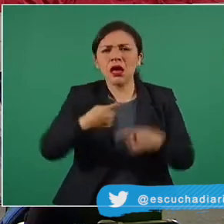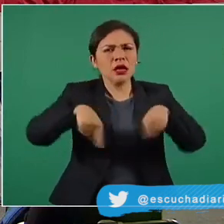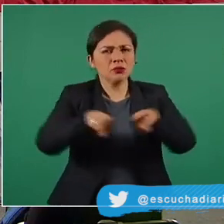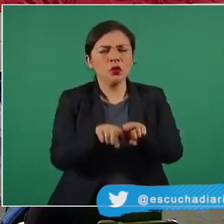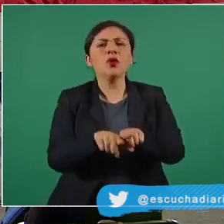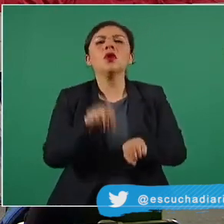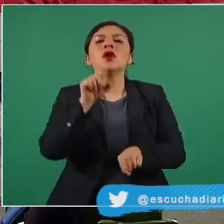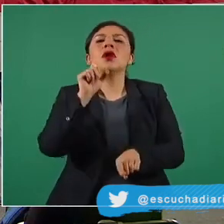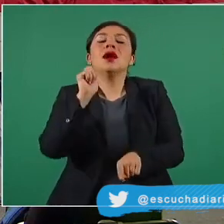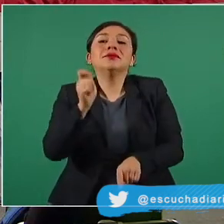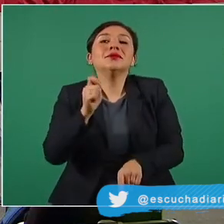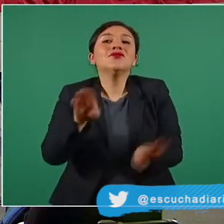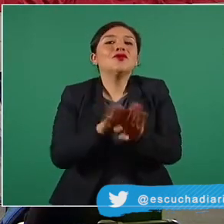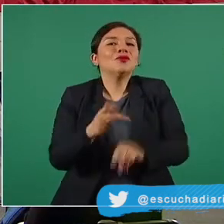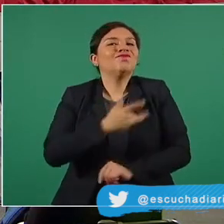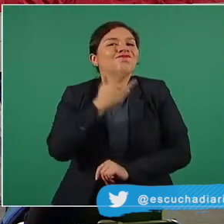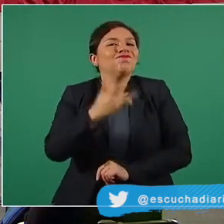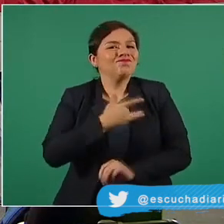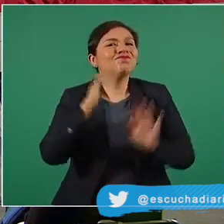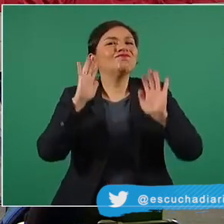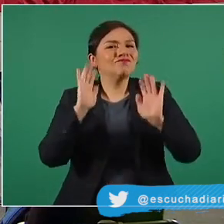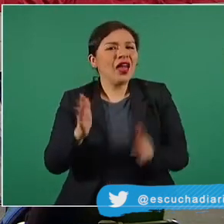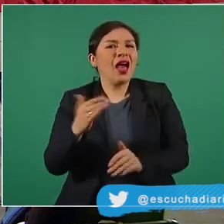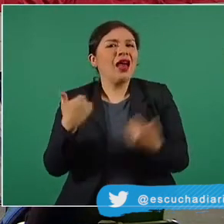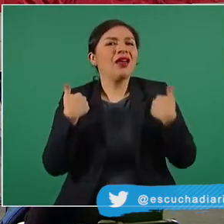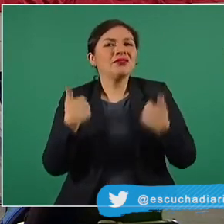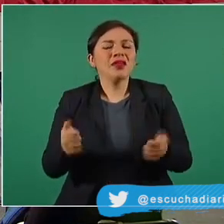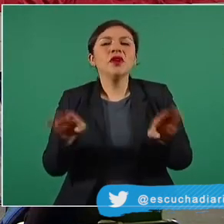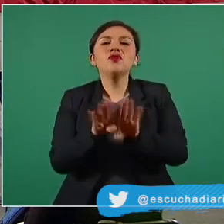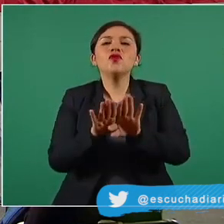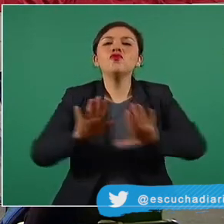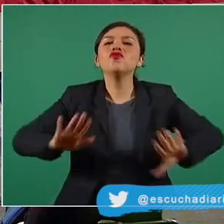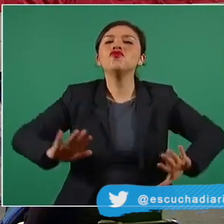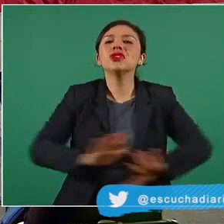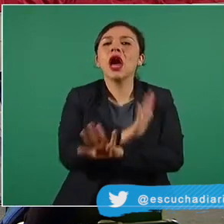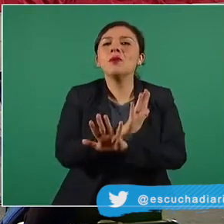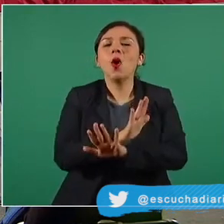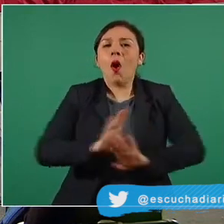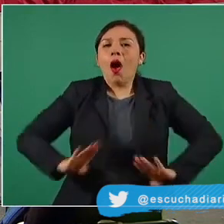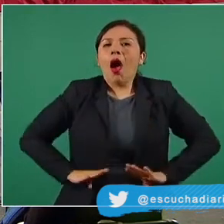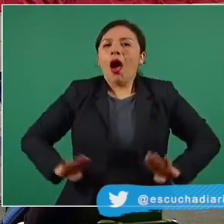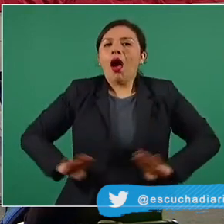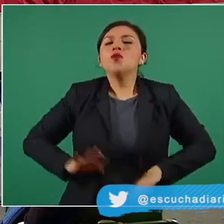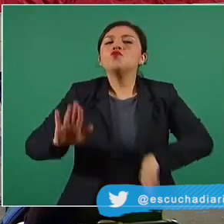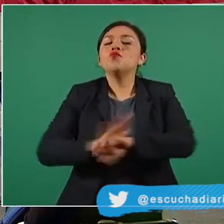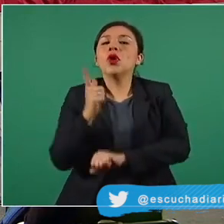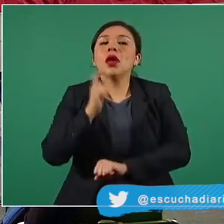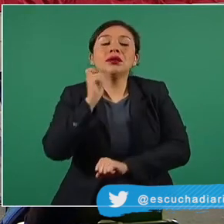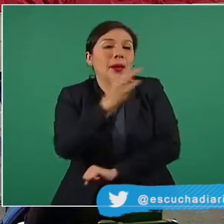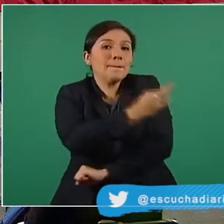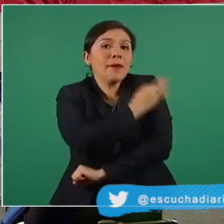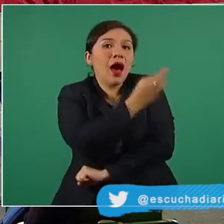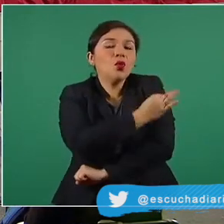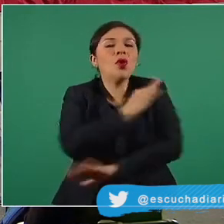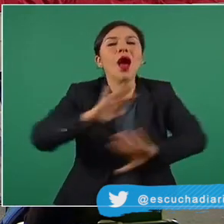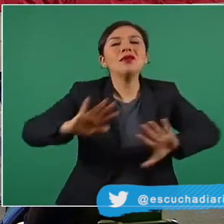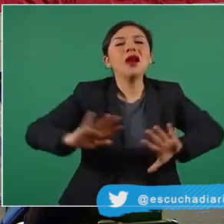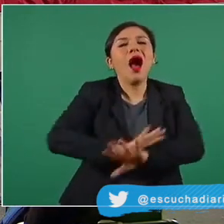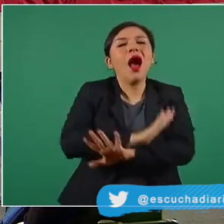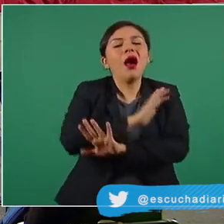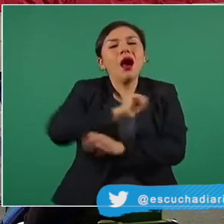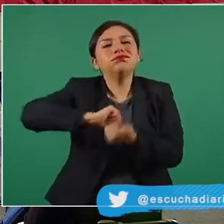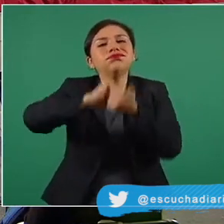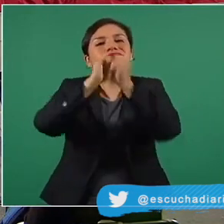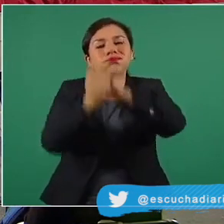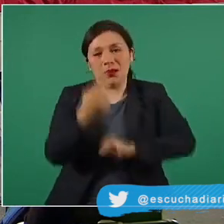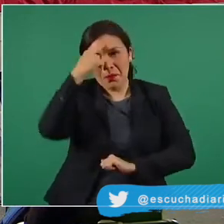anticipábamos con el cambio de perfil demográfico y epidemiológico consecuencia de la vacunación. Pero vemos que todavía